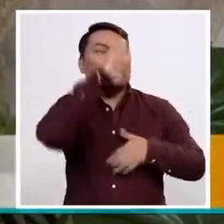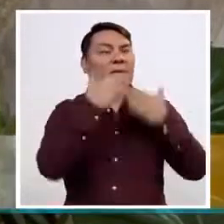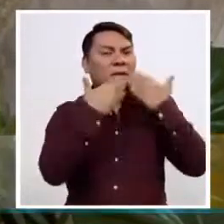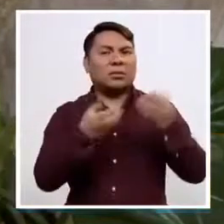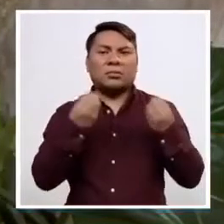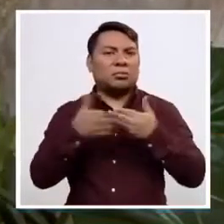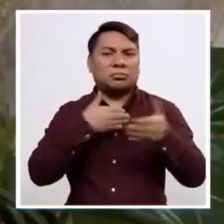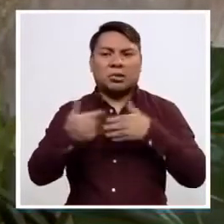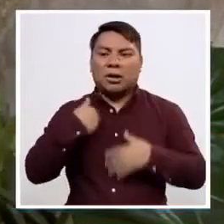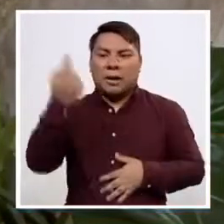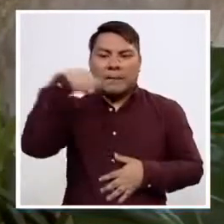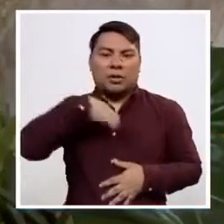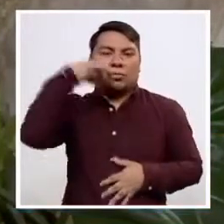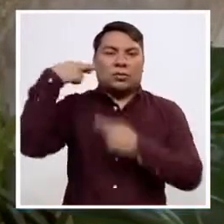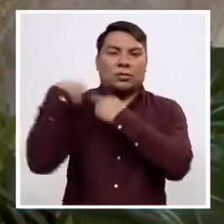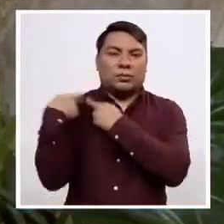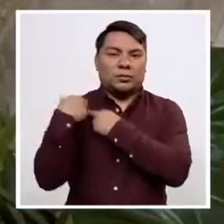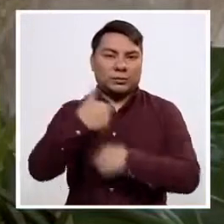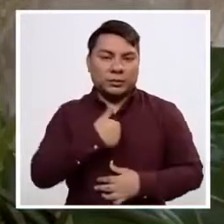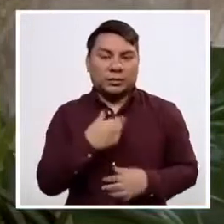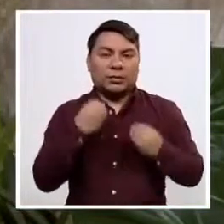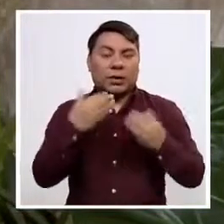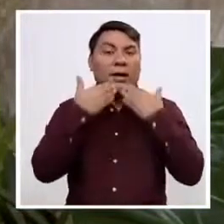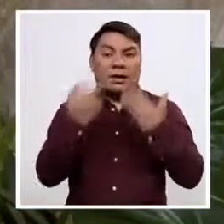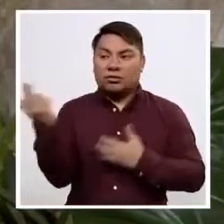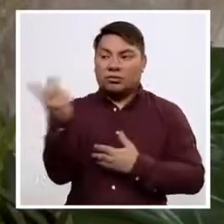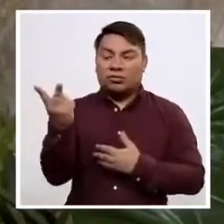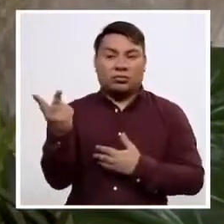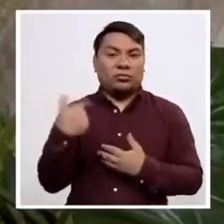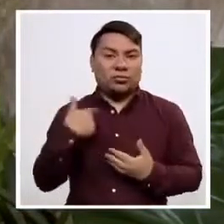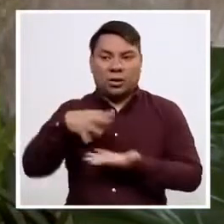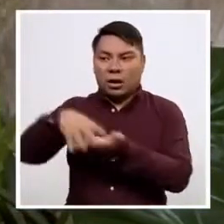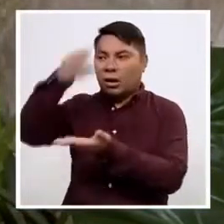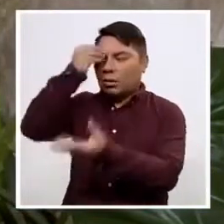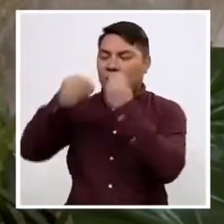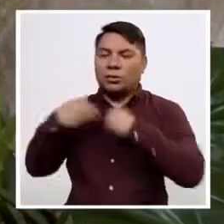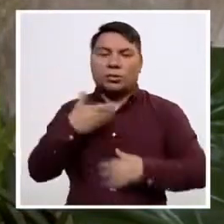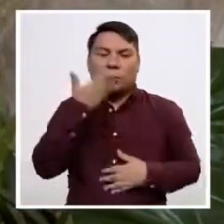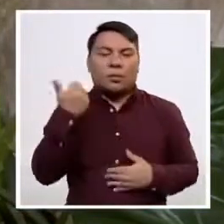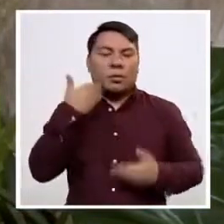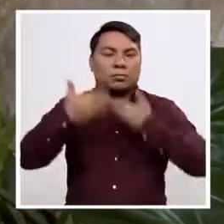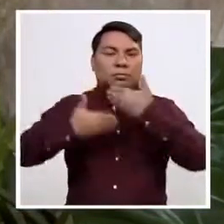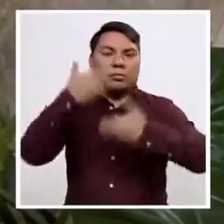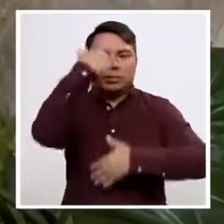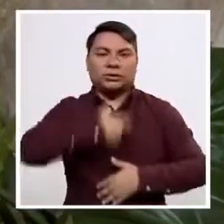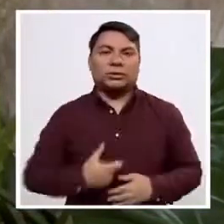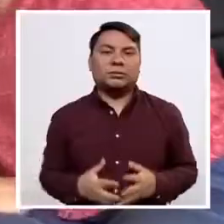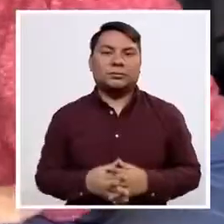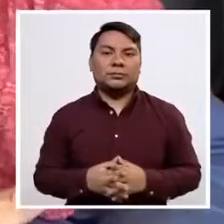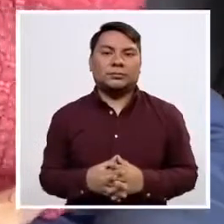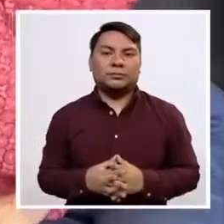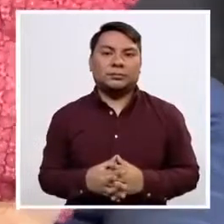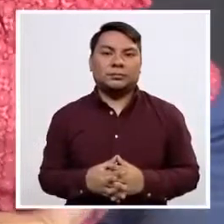con Dios de que esto me haya sucedido. Porque gracias a ellas, soy lo que soy el día de hoy.